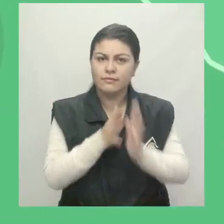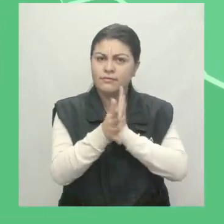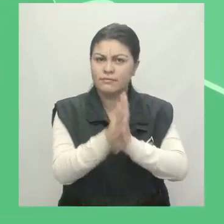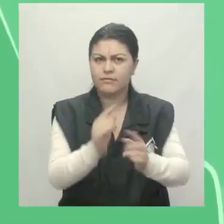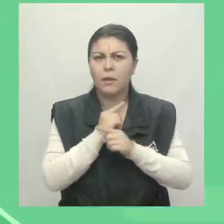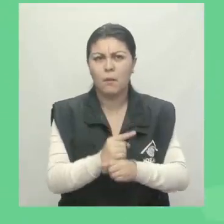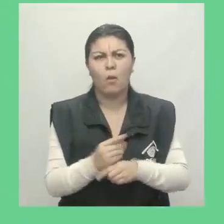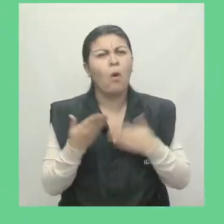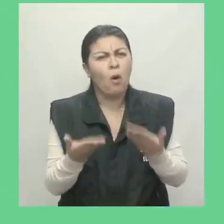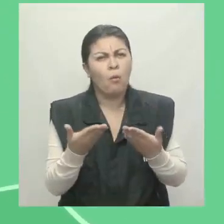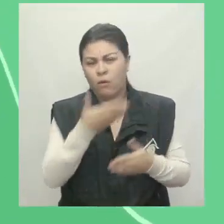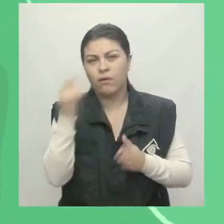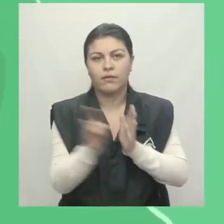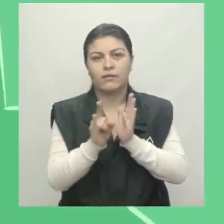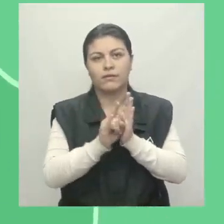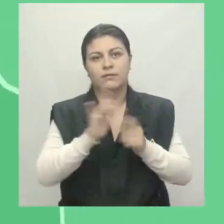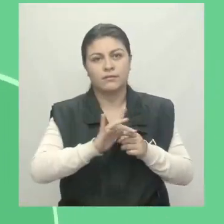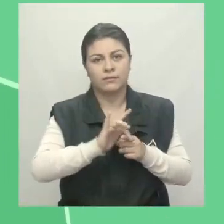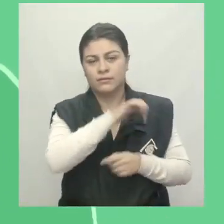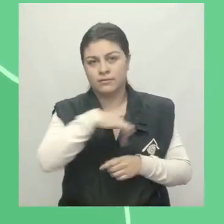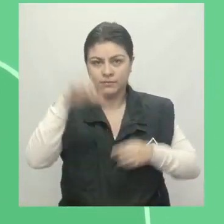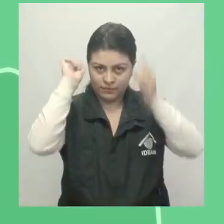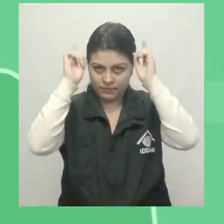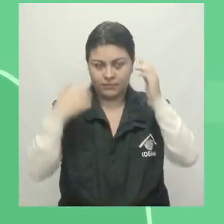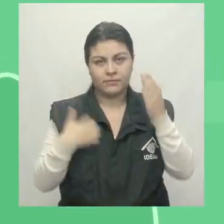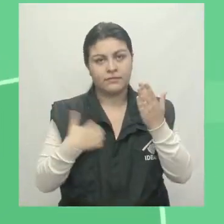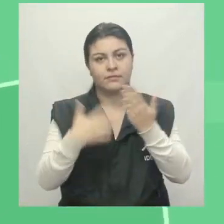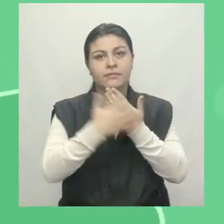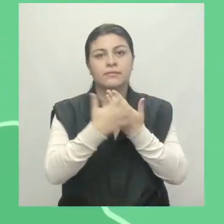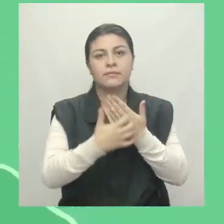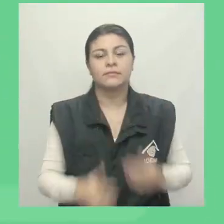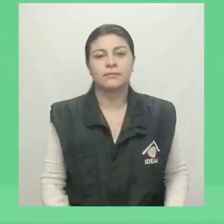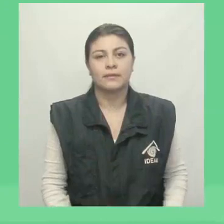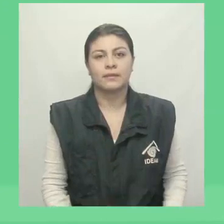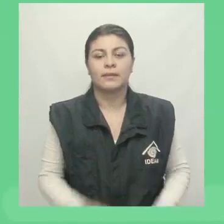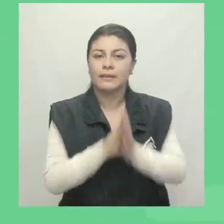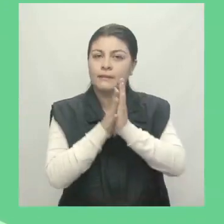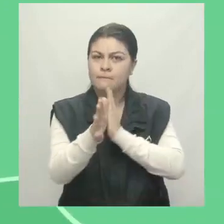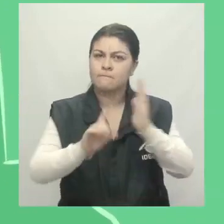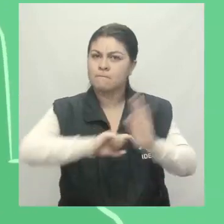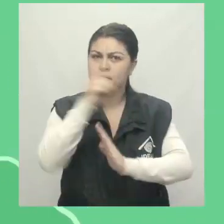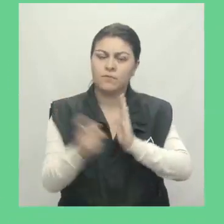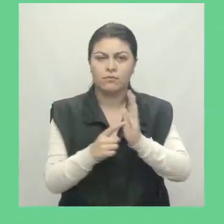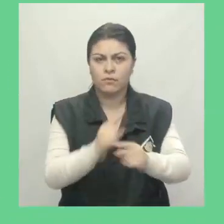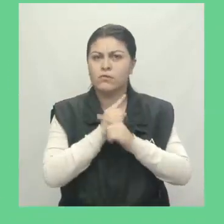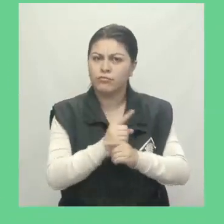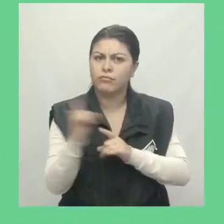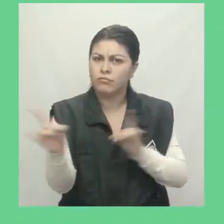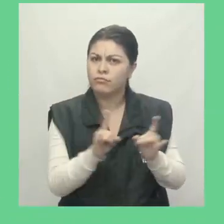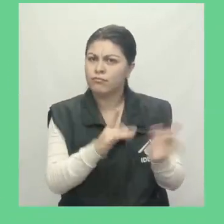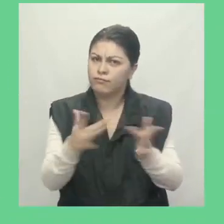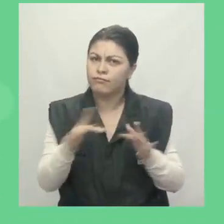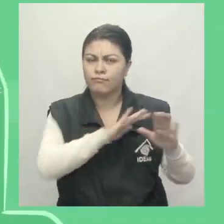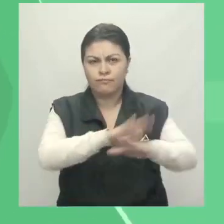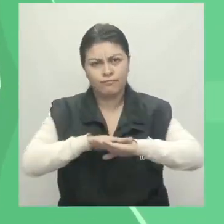informado al instante, descarga nuestra aplicación Mi Pronóstico desde Google Play o App Store. Información en tiempo real, detallada,